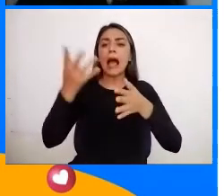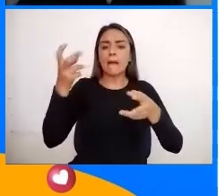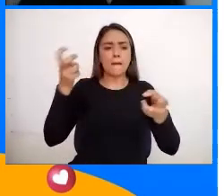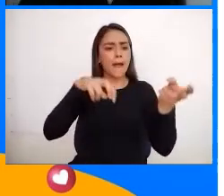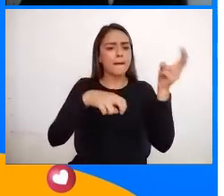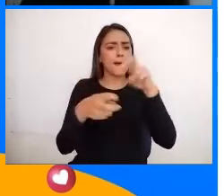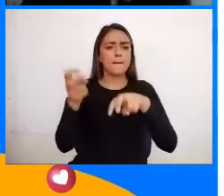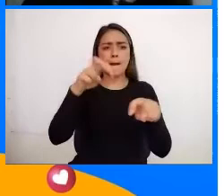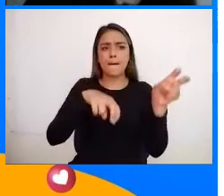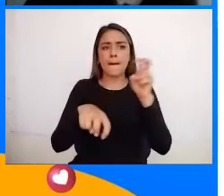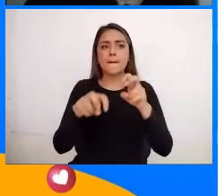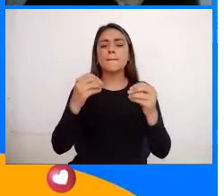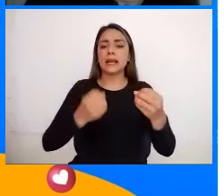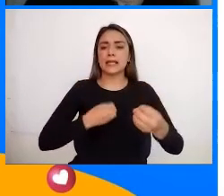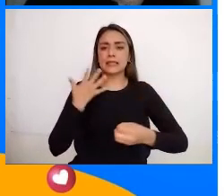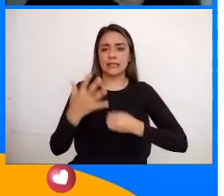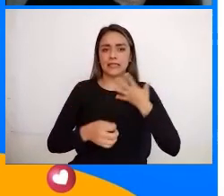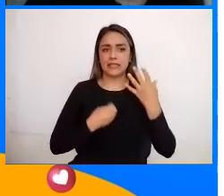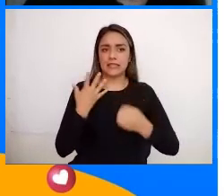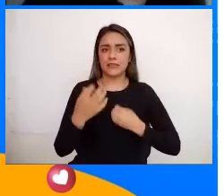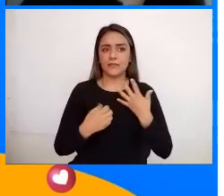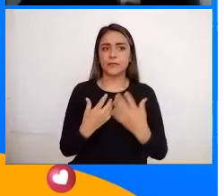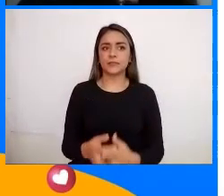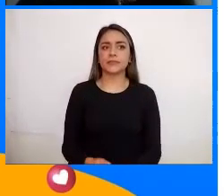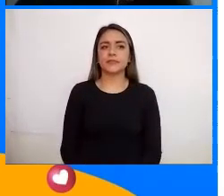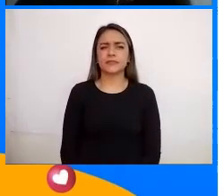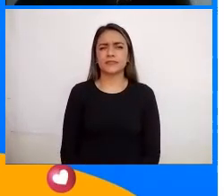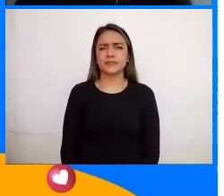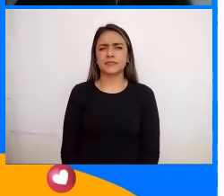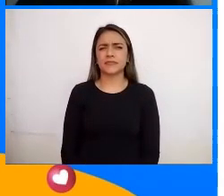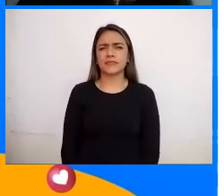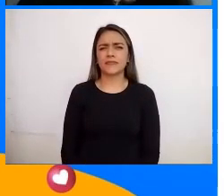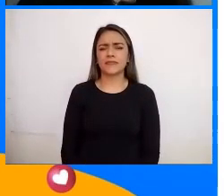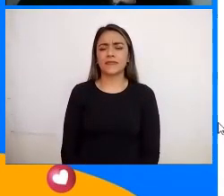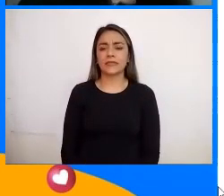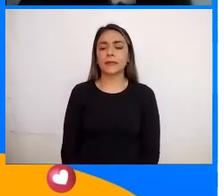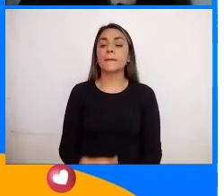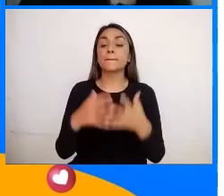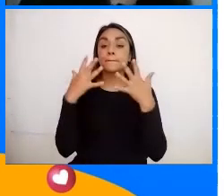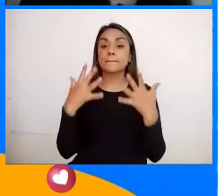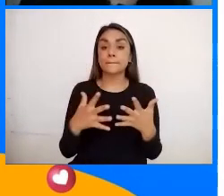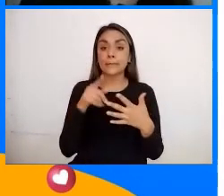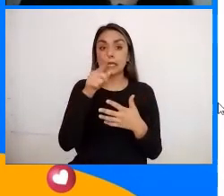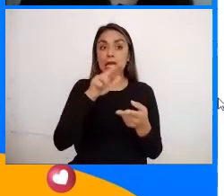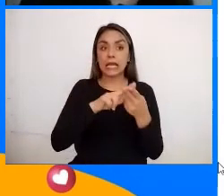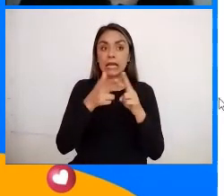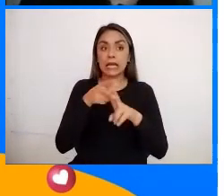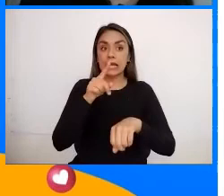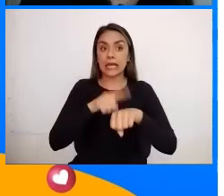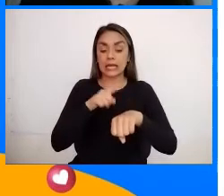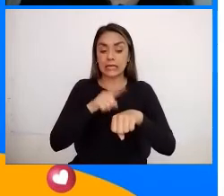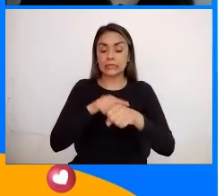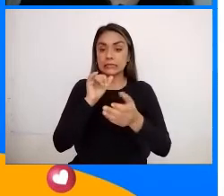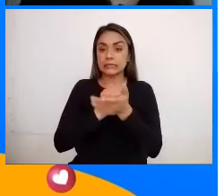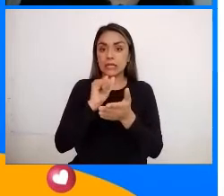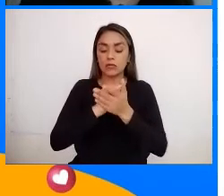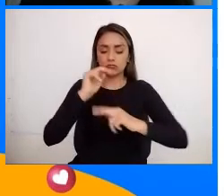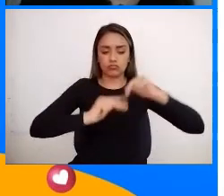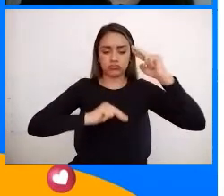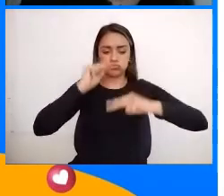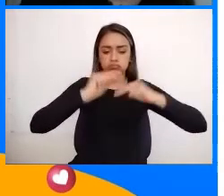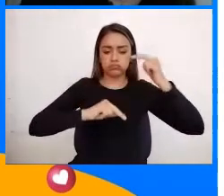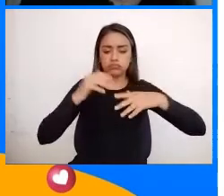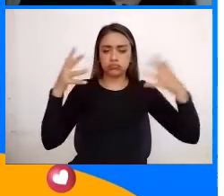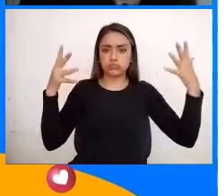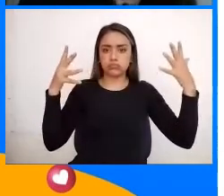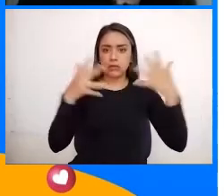Para el disfrute ¿Listo? Entonces es así Como se construyó Pues en